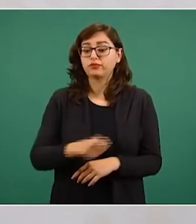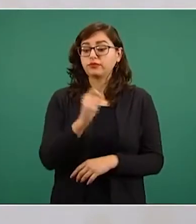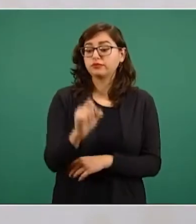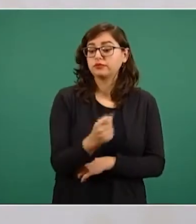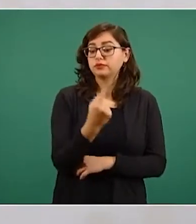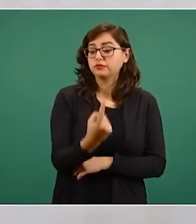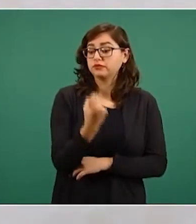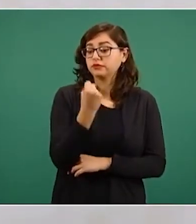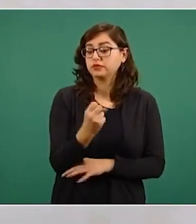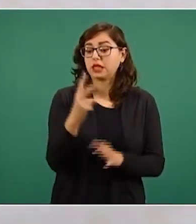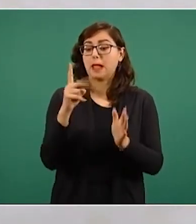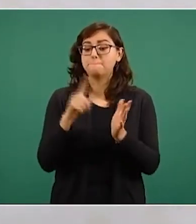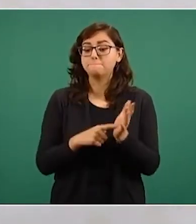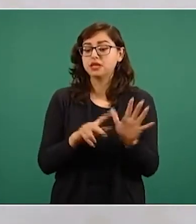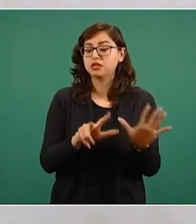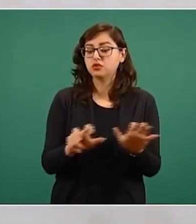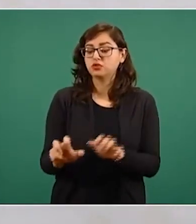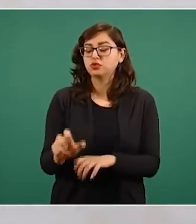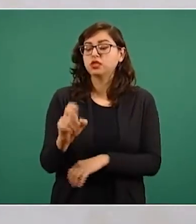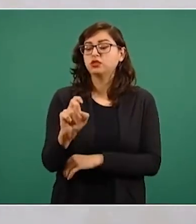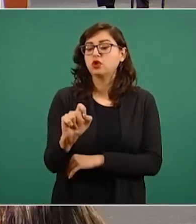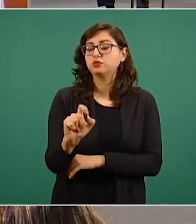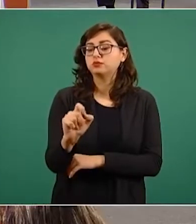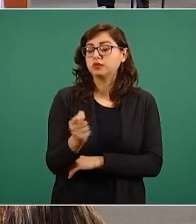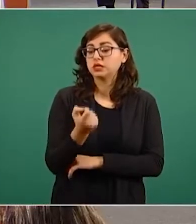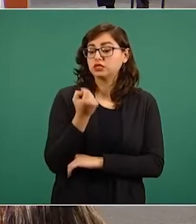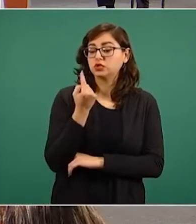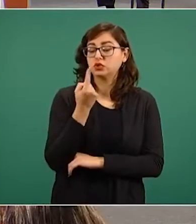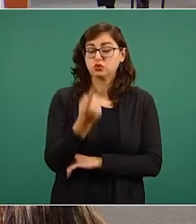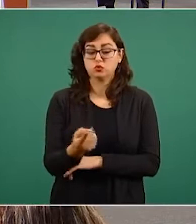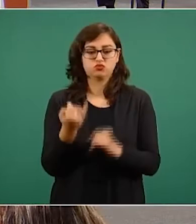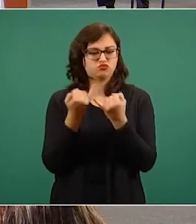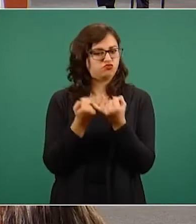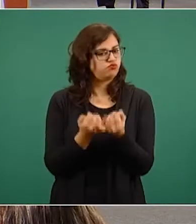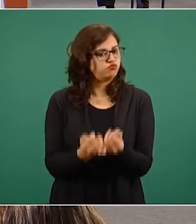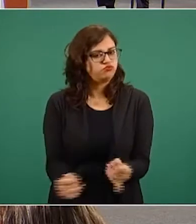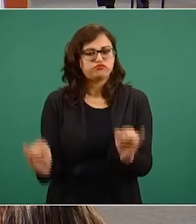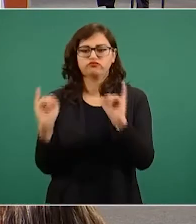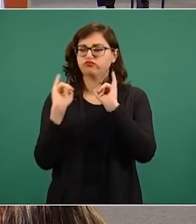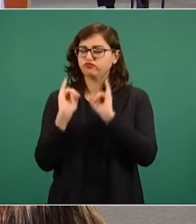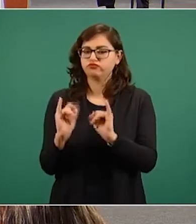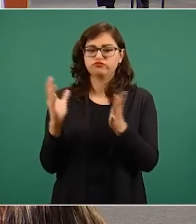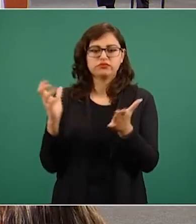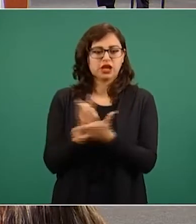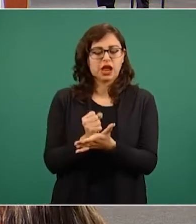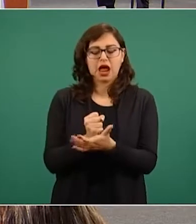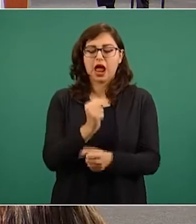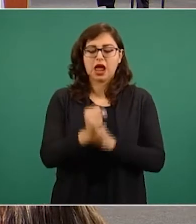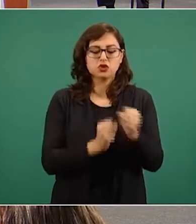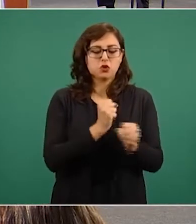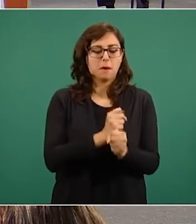septiembre de 1821, después de 11 años de guerra, de 1810 a